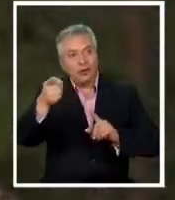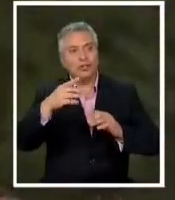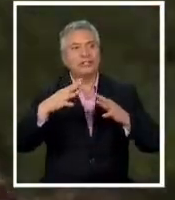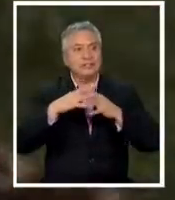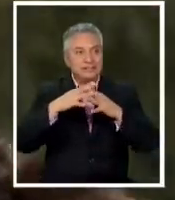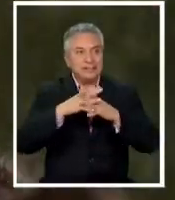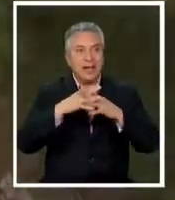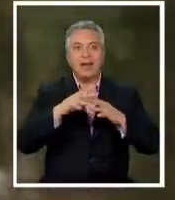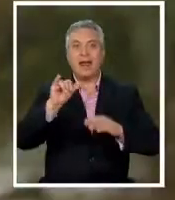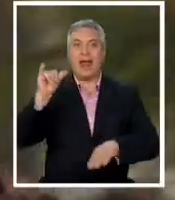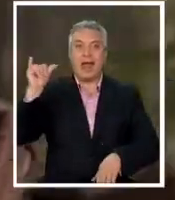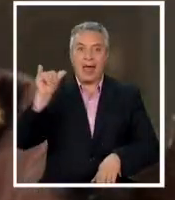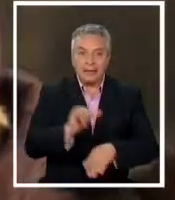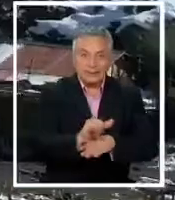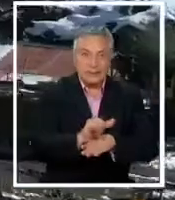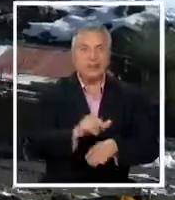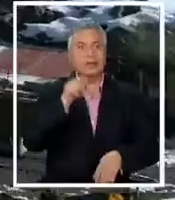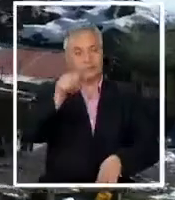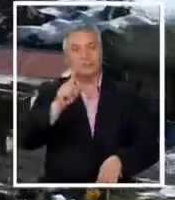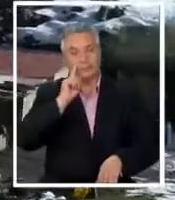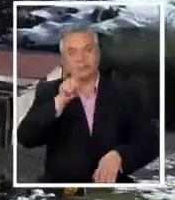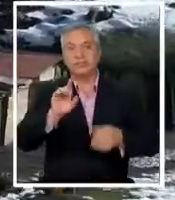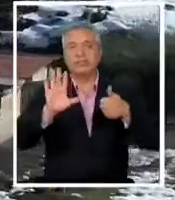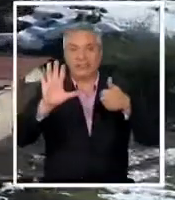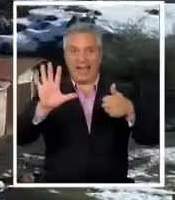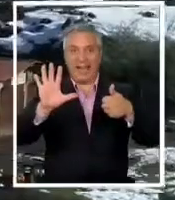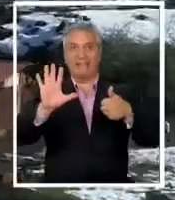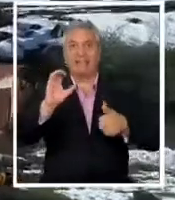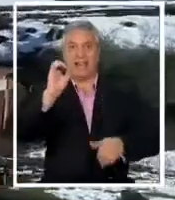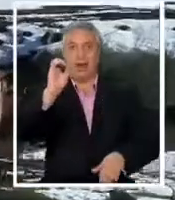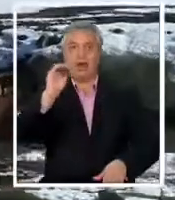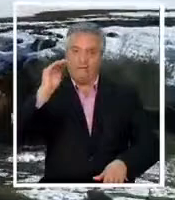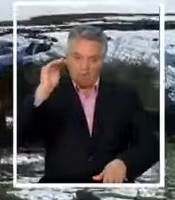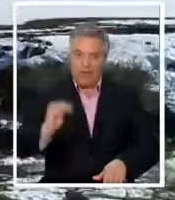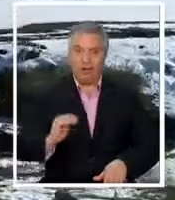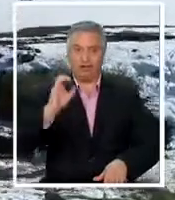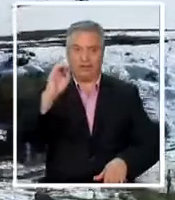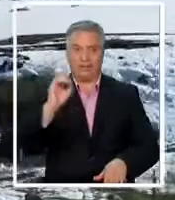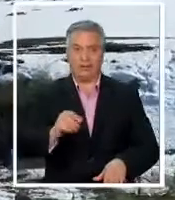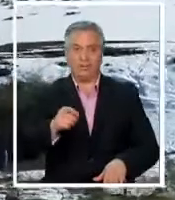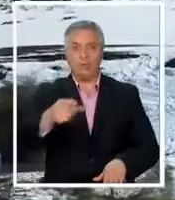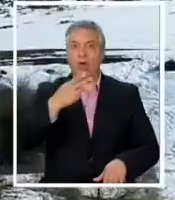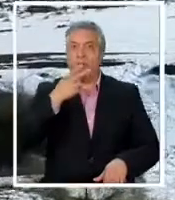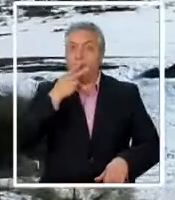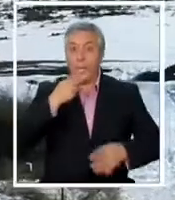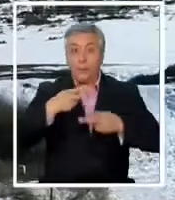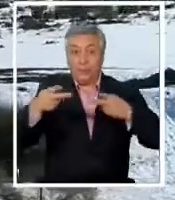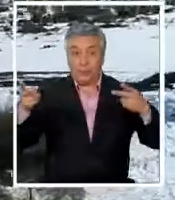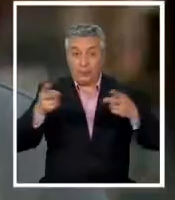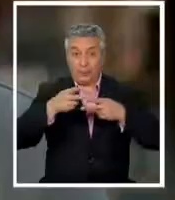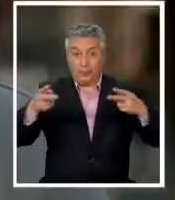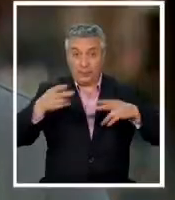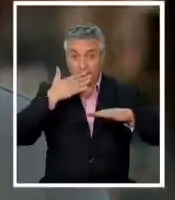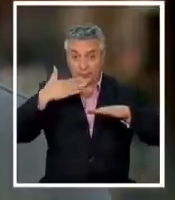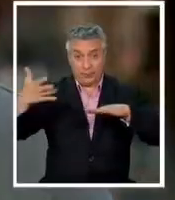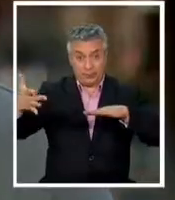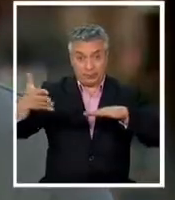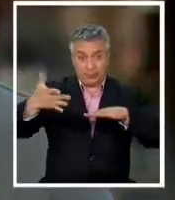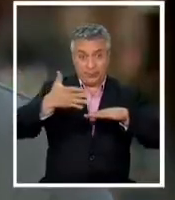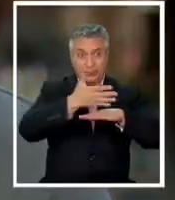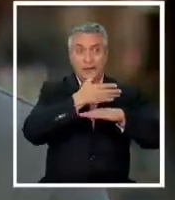fenómeno que técnicamente se conoce como margen anticiclónico frío. Es viento, viento que está circulando en superficie, que